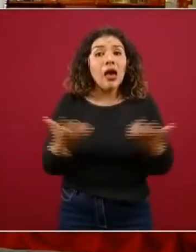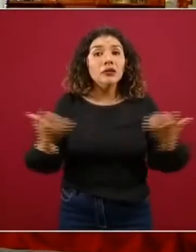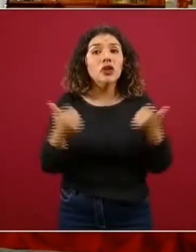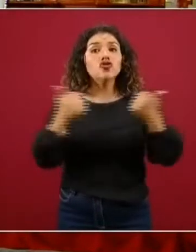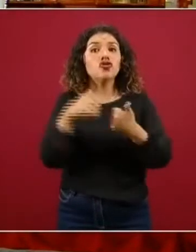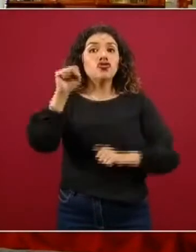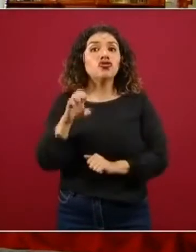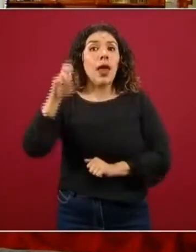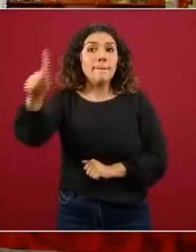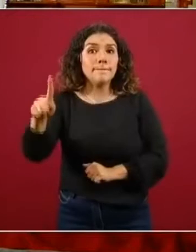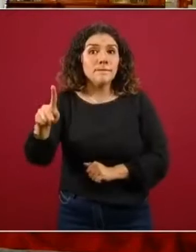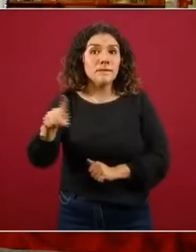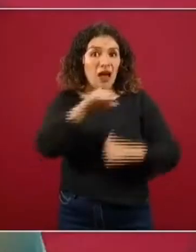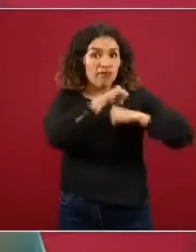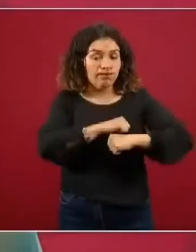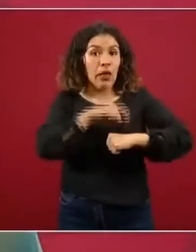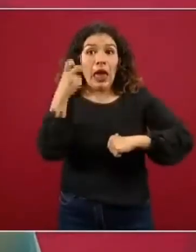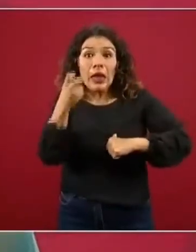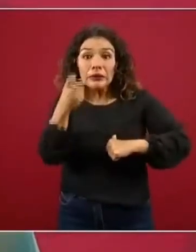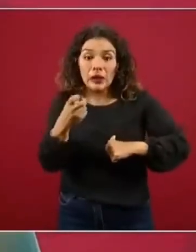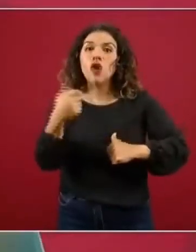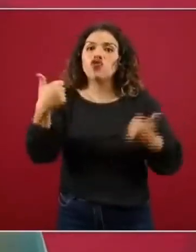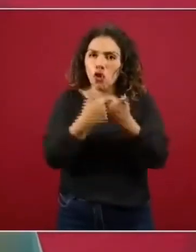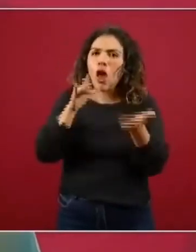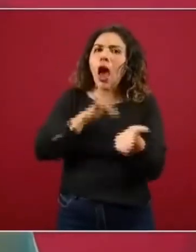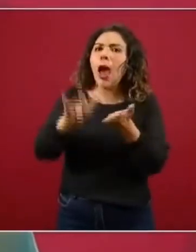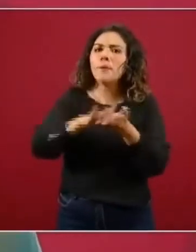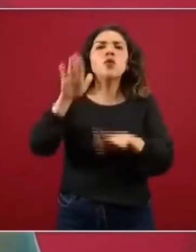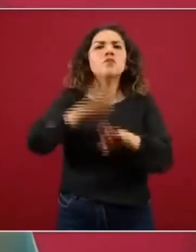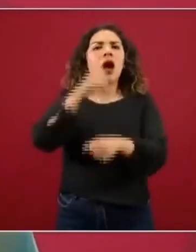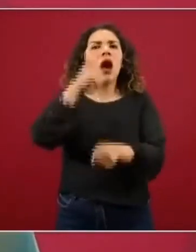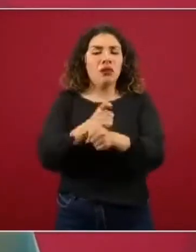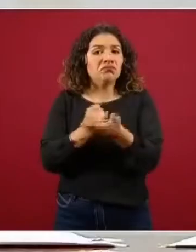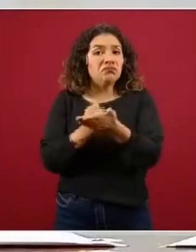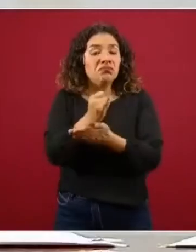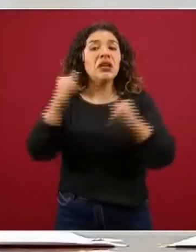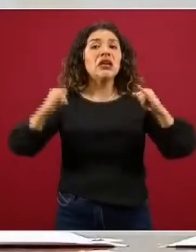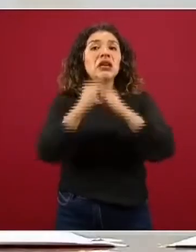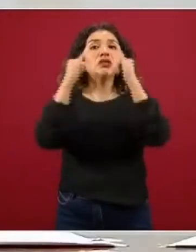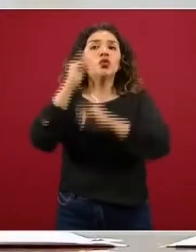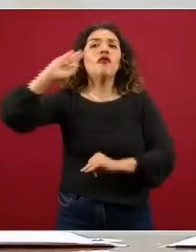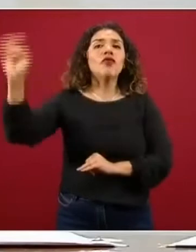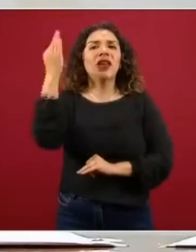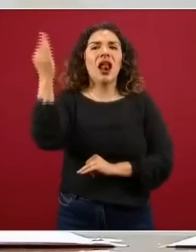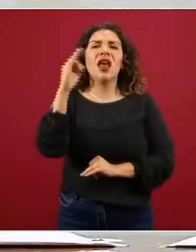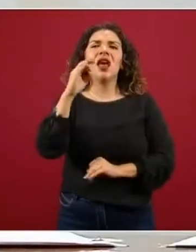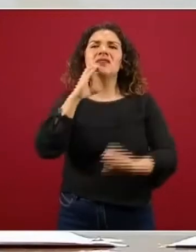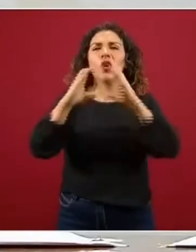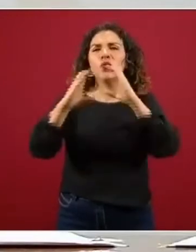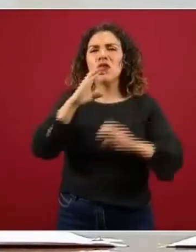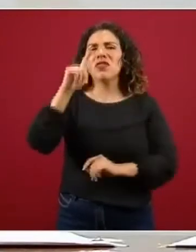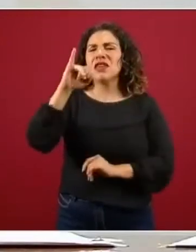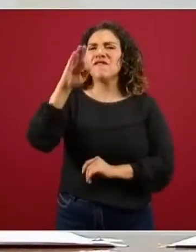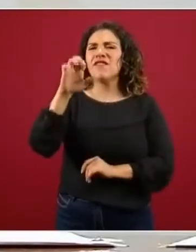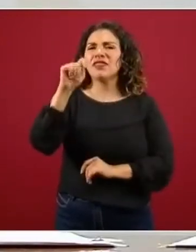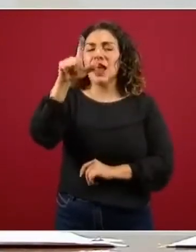la Secretaría de Educación Pública y en esto nos apoyó mucho y decididamente el Instituto Federal de Telecomunicaciones para